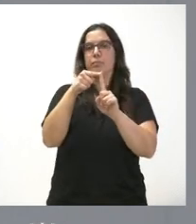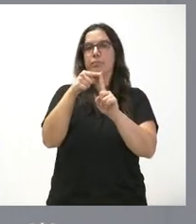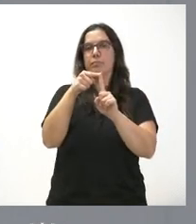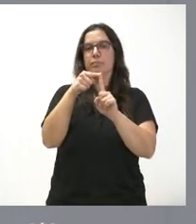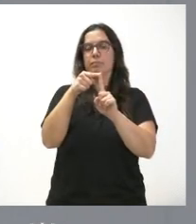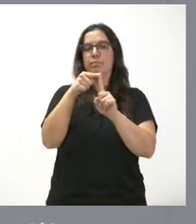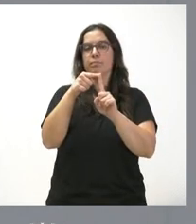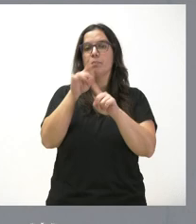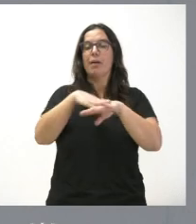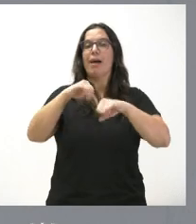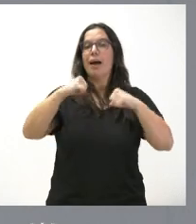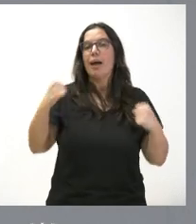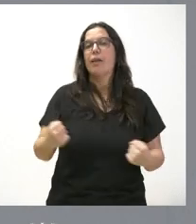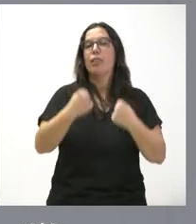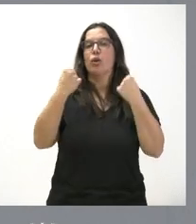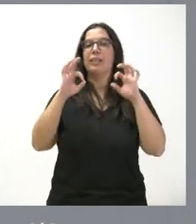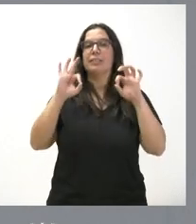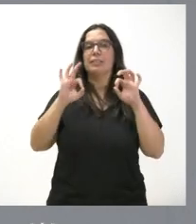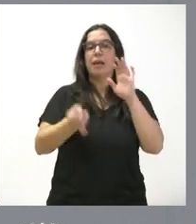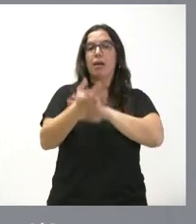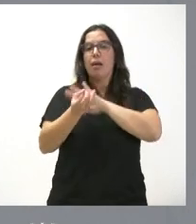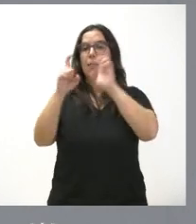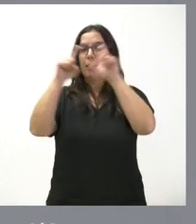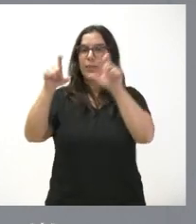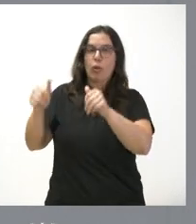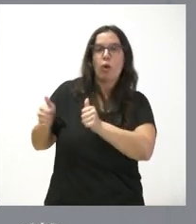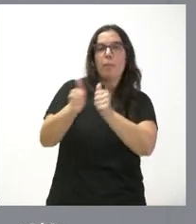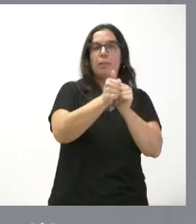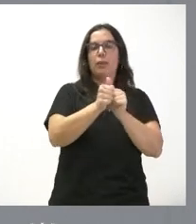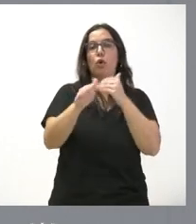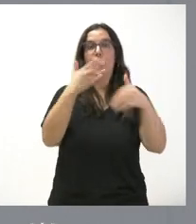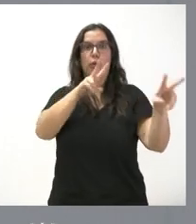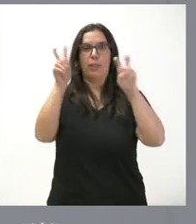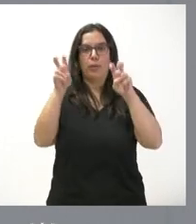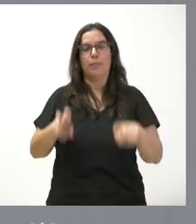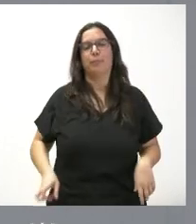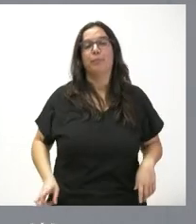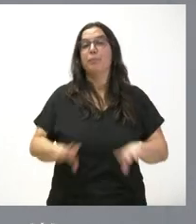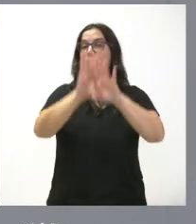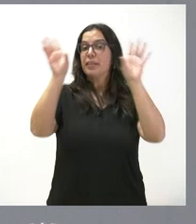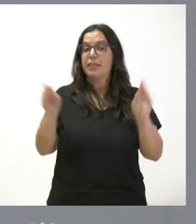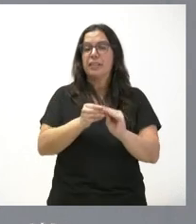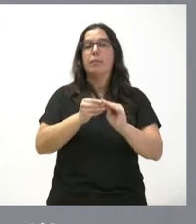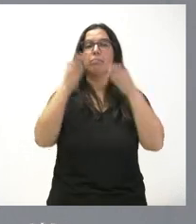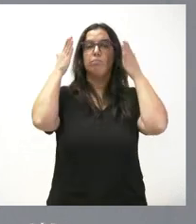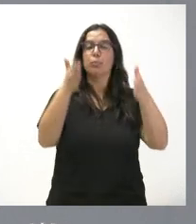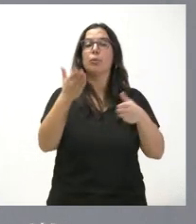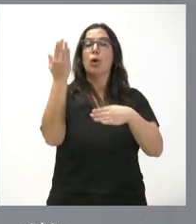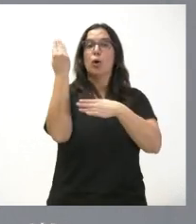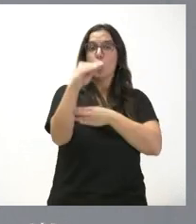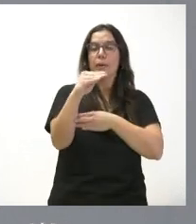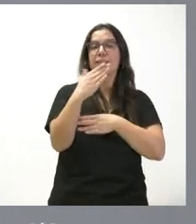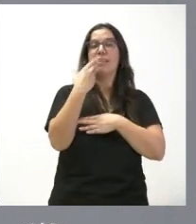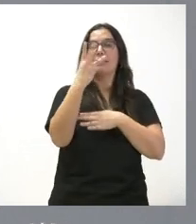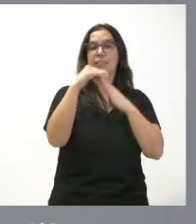a las acciones de emprendimiento, acompañamiento e innovación. En definitiva, los jóvenes menores de